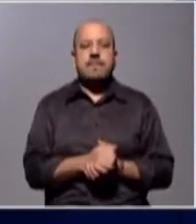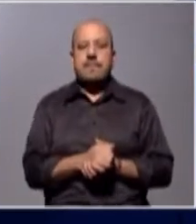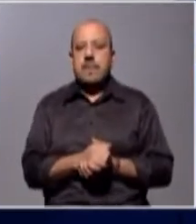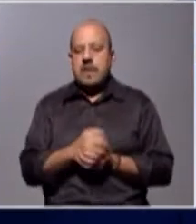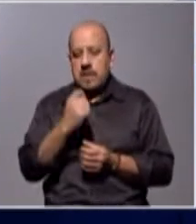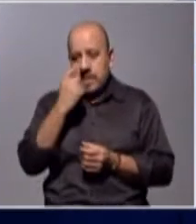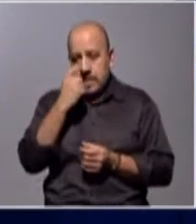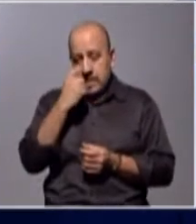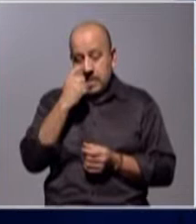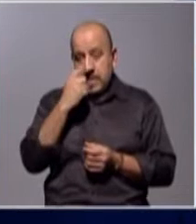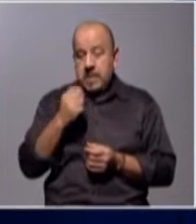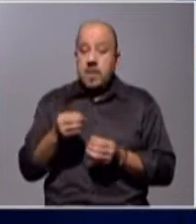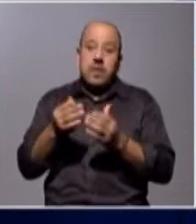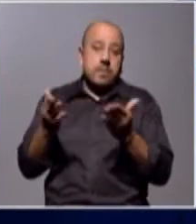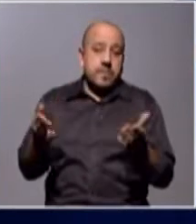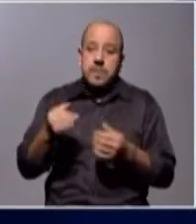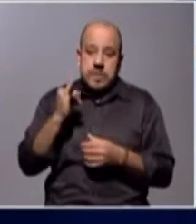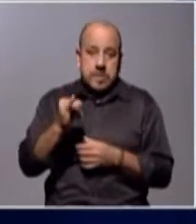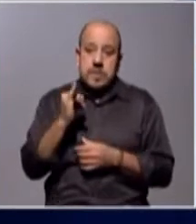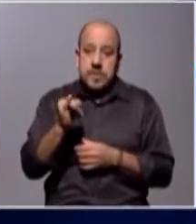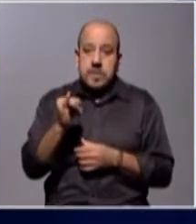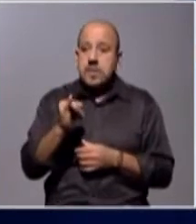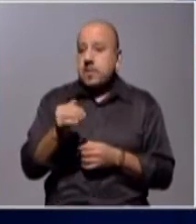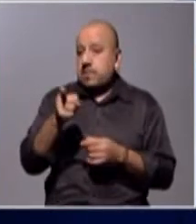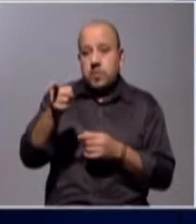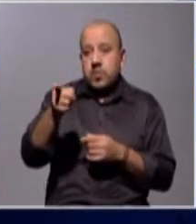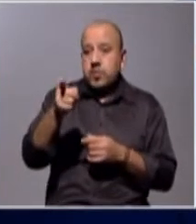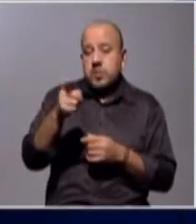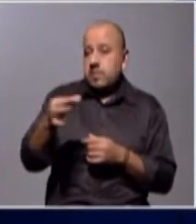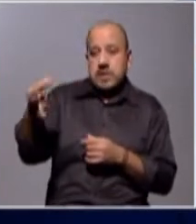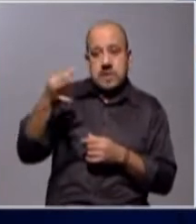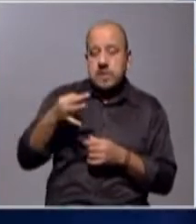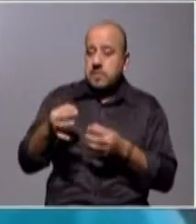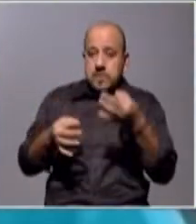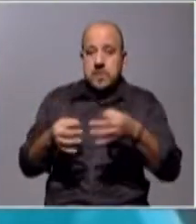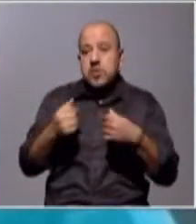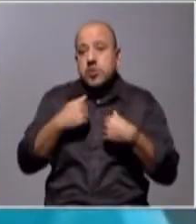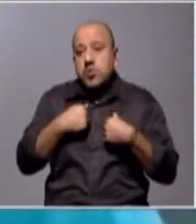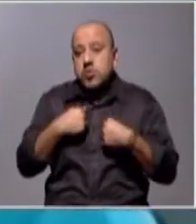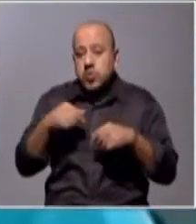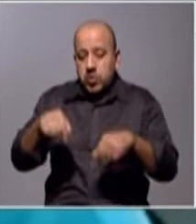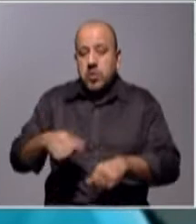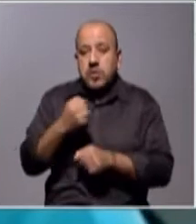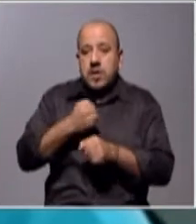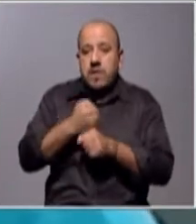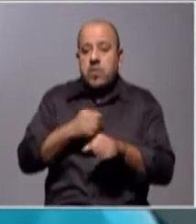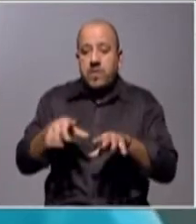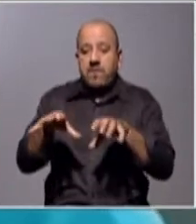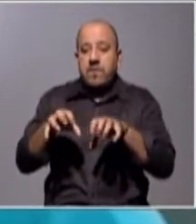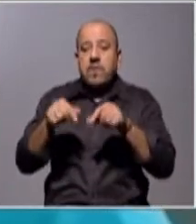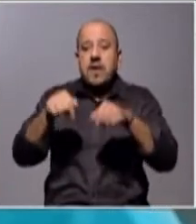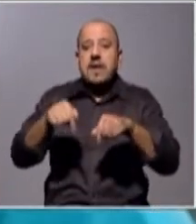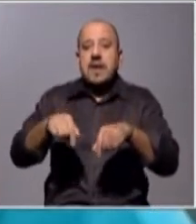No, es tal cual como vos decís. Yo vivo y trabajo acá en Valentín desde